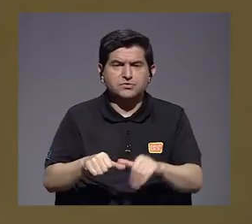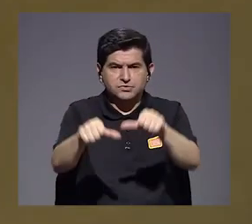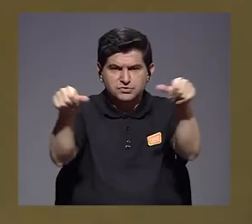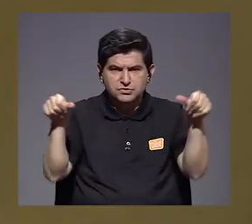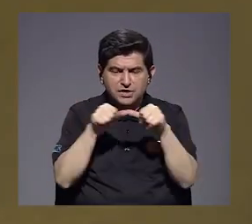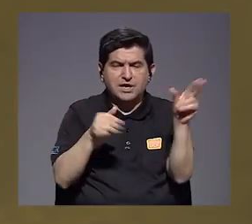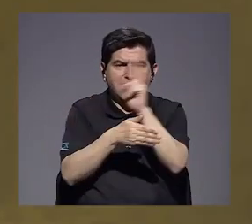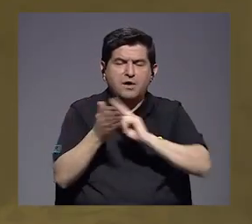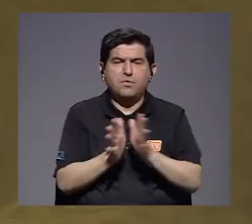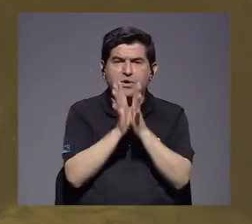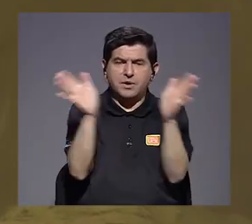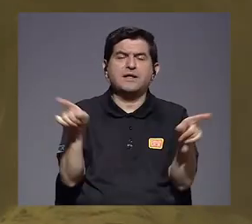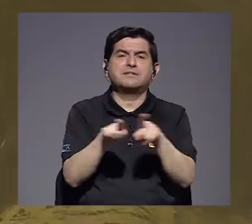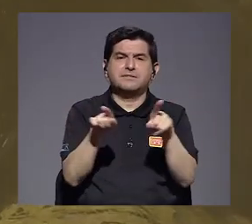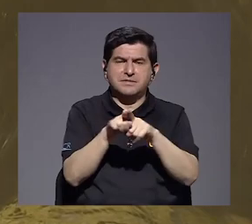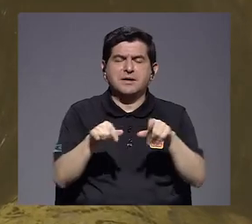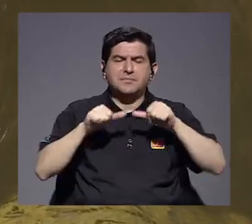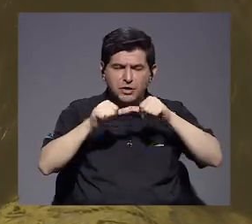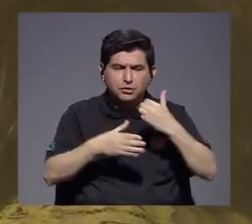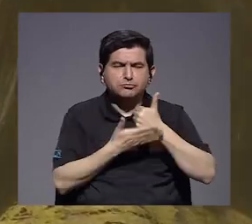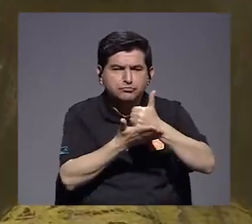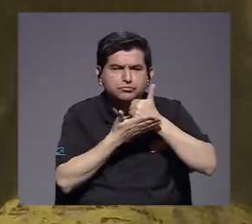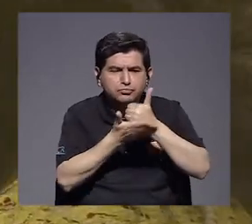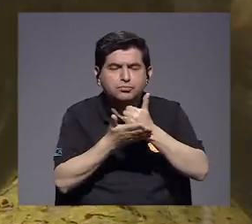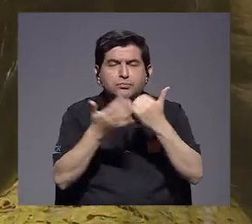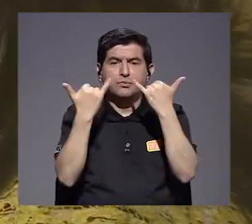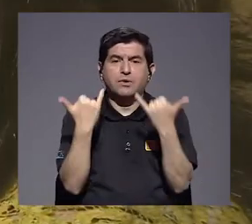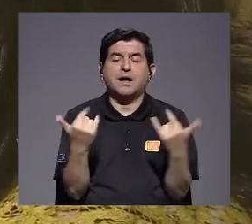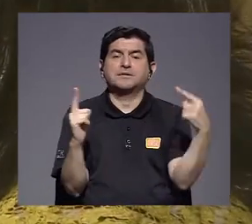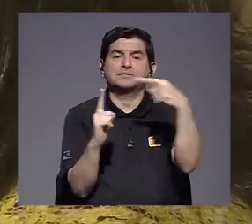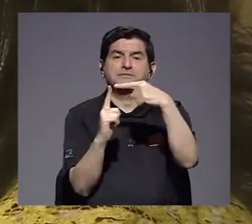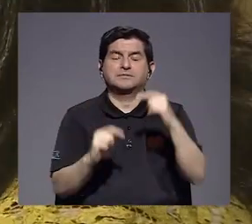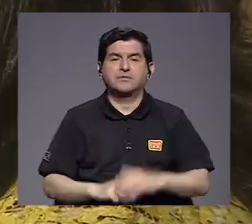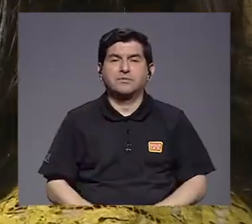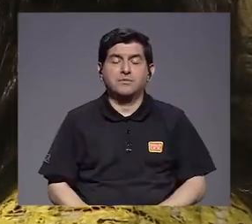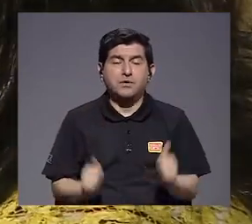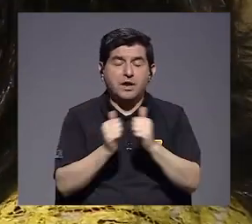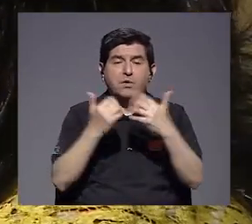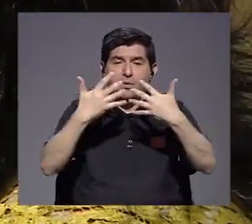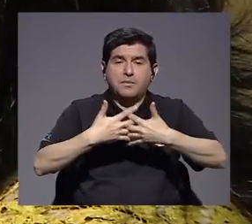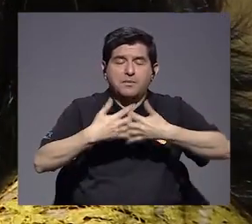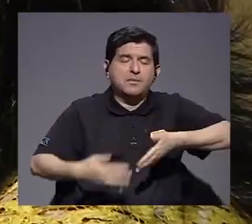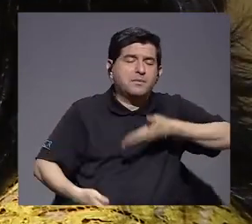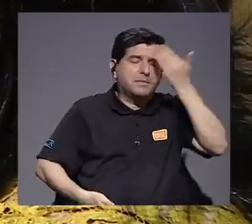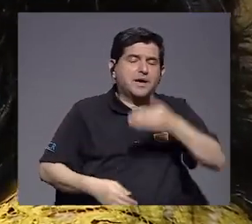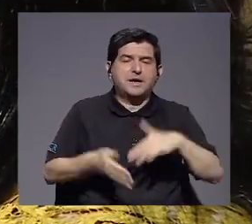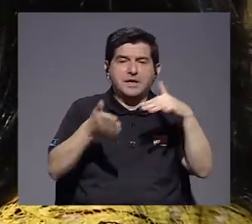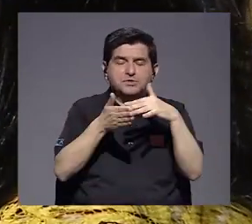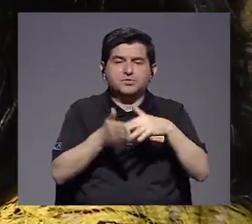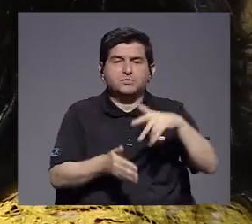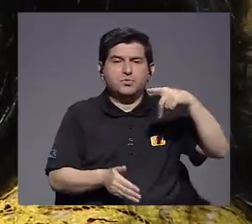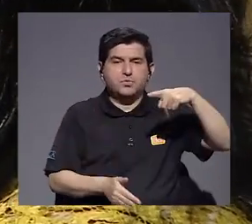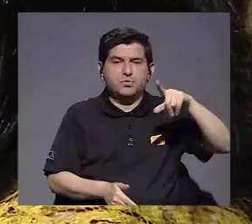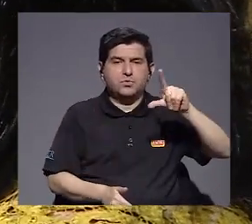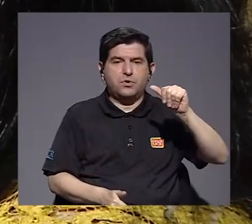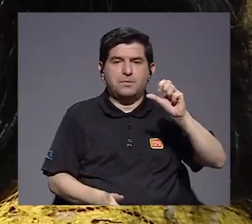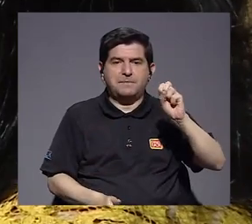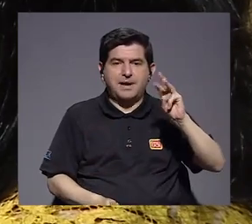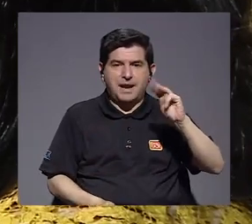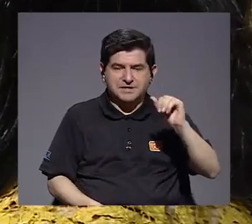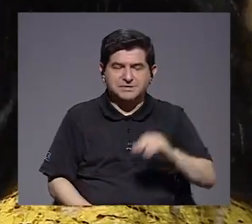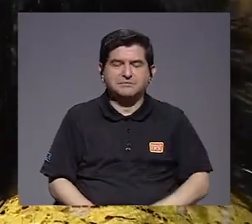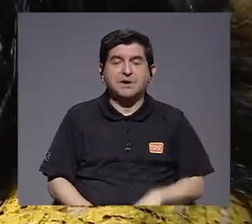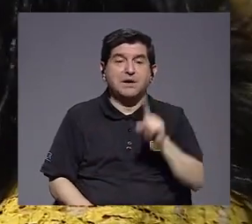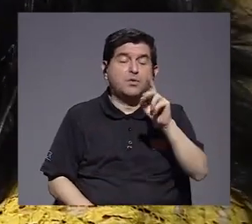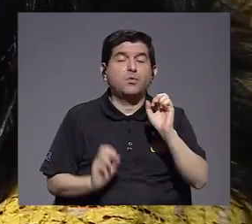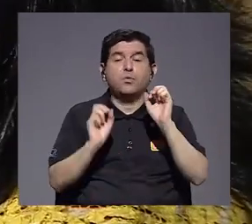aulas de la universidad pública, también puedan seguir contribuyendo como lo han hecho ahora, con respiradores, con los estudios de plasma, con una posible vacuna